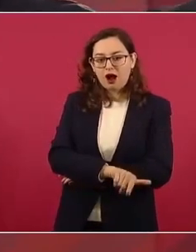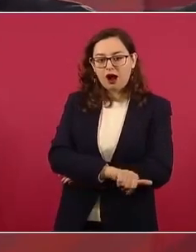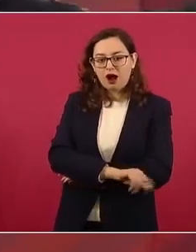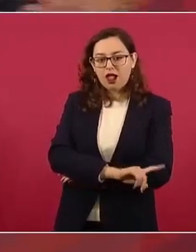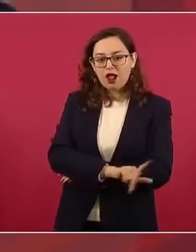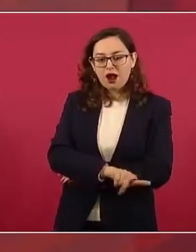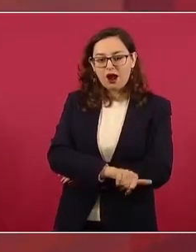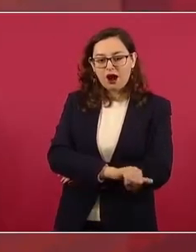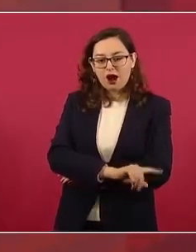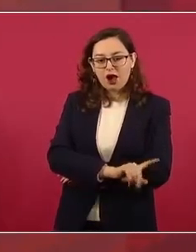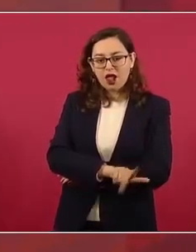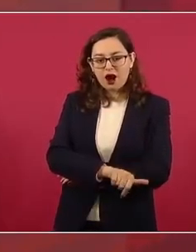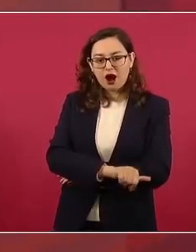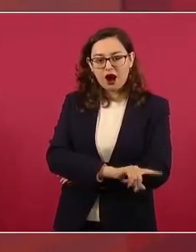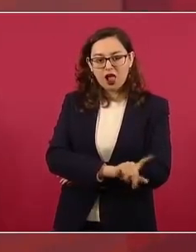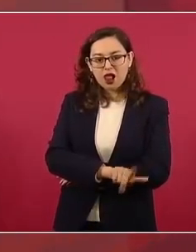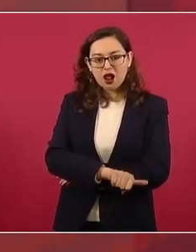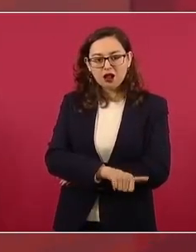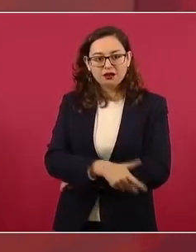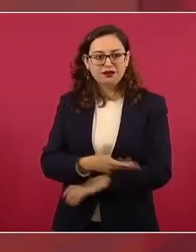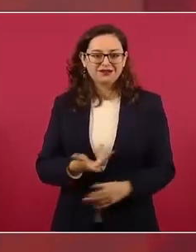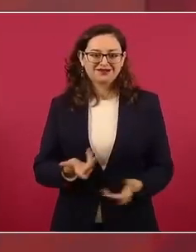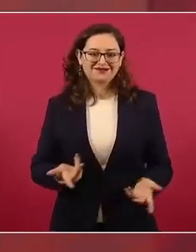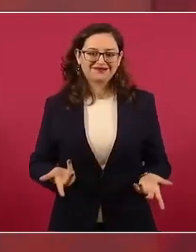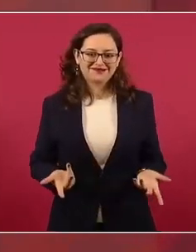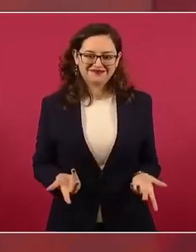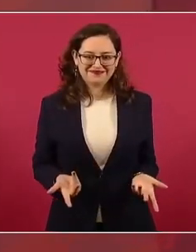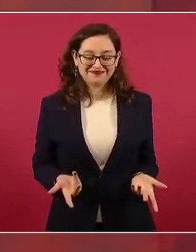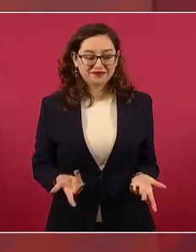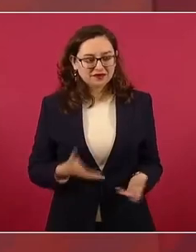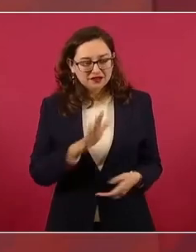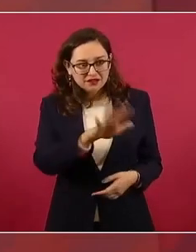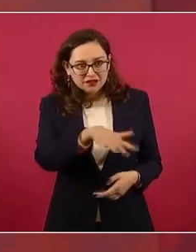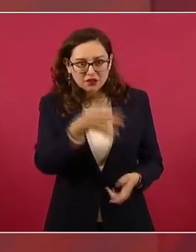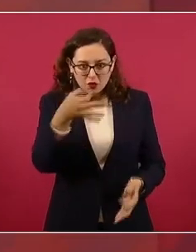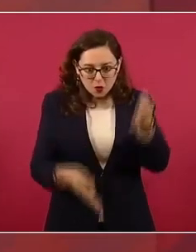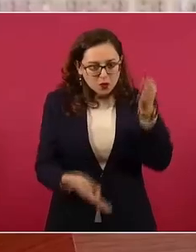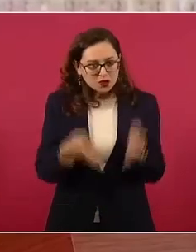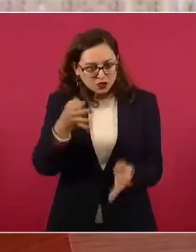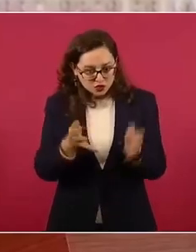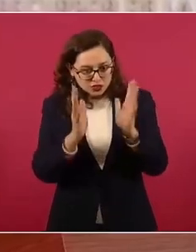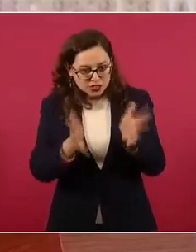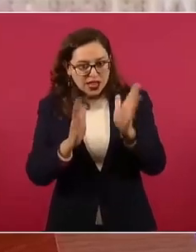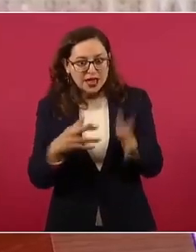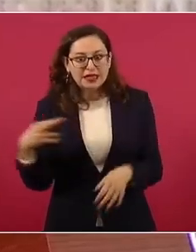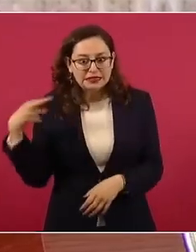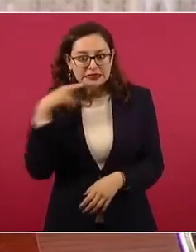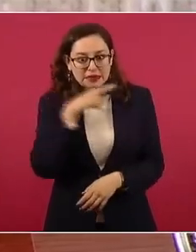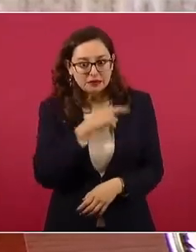¿Dónde está la justicia rápida y expedita?